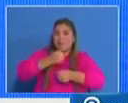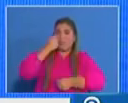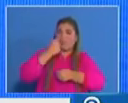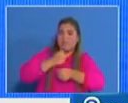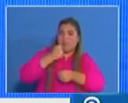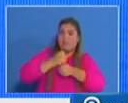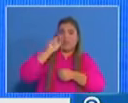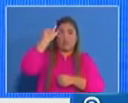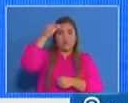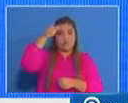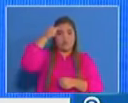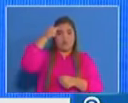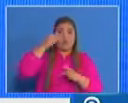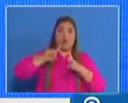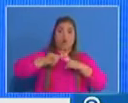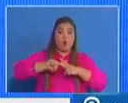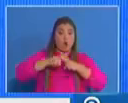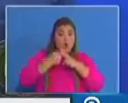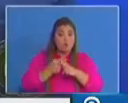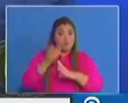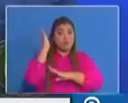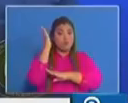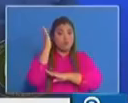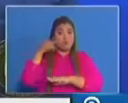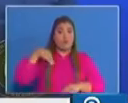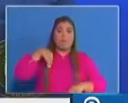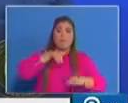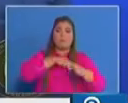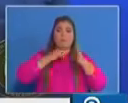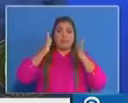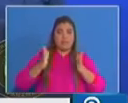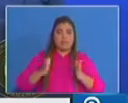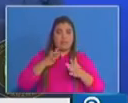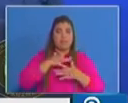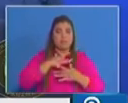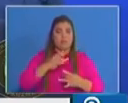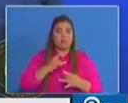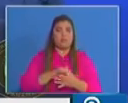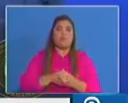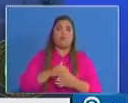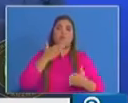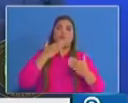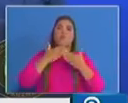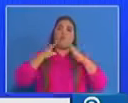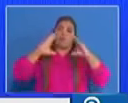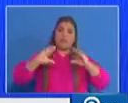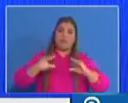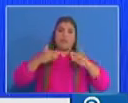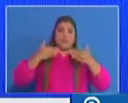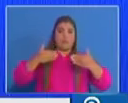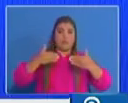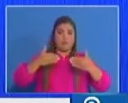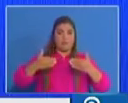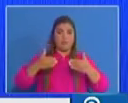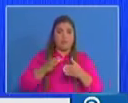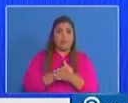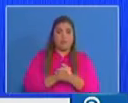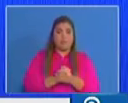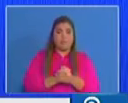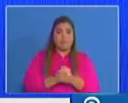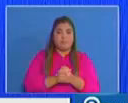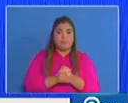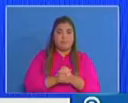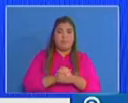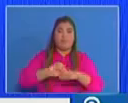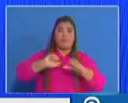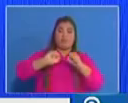con la ministra de salud, Rosario Turmer. Buenas tardes, Panamá. El virus de COVID-19 que llegó